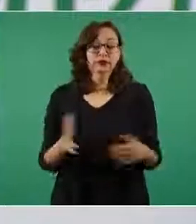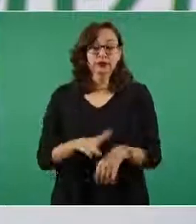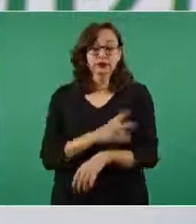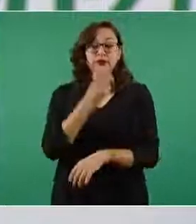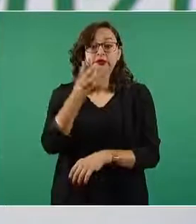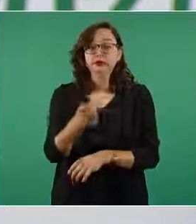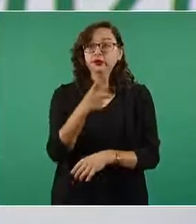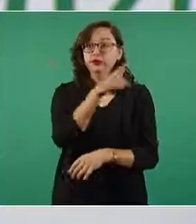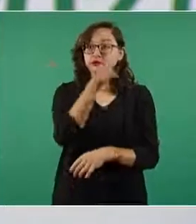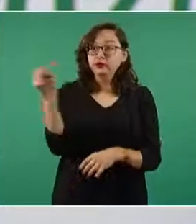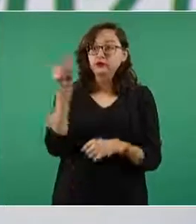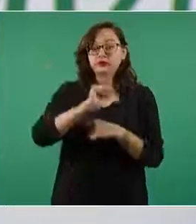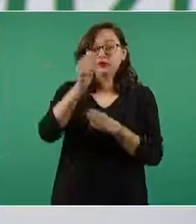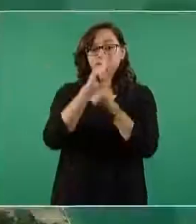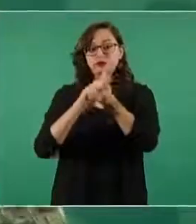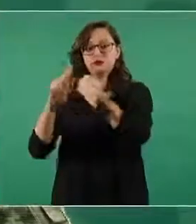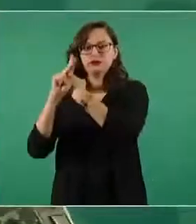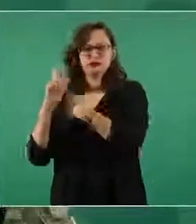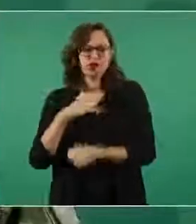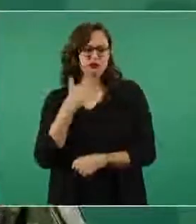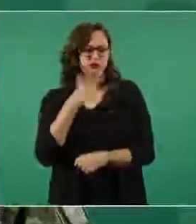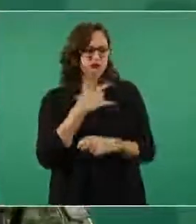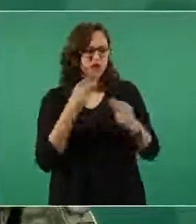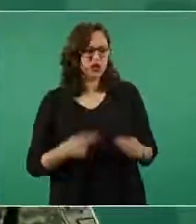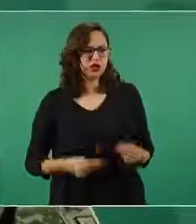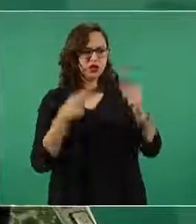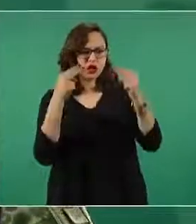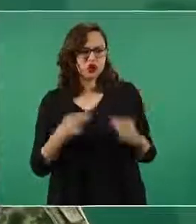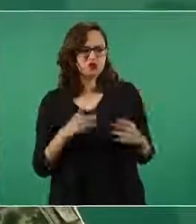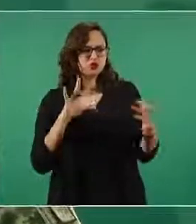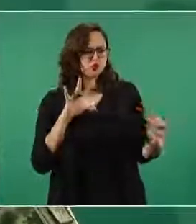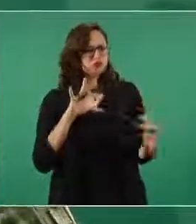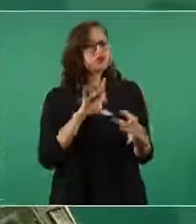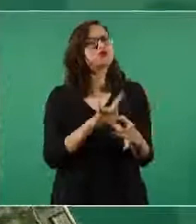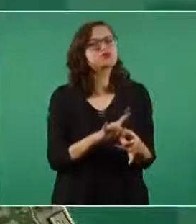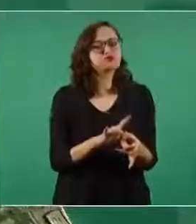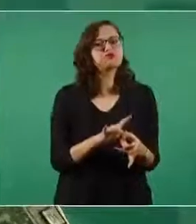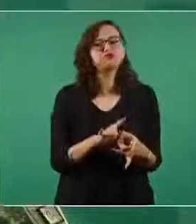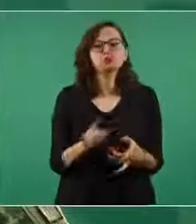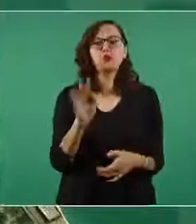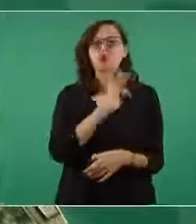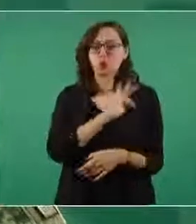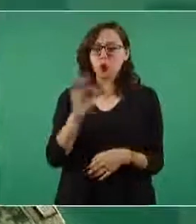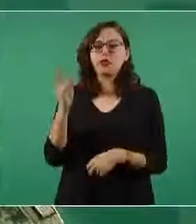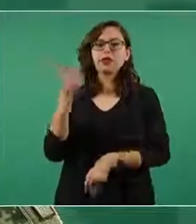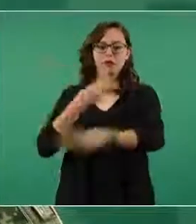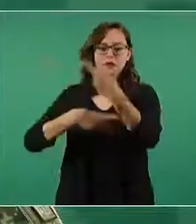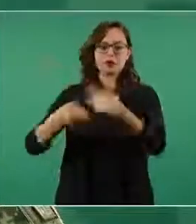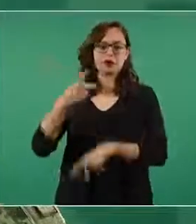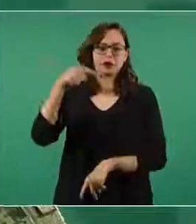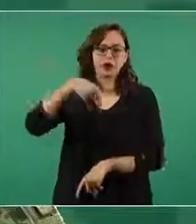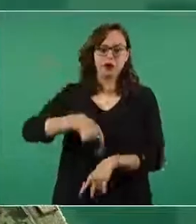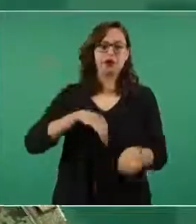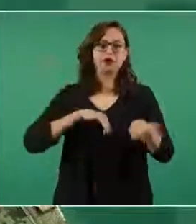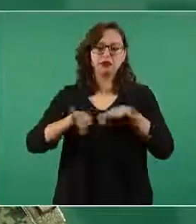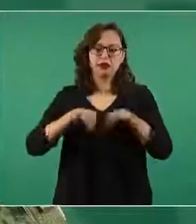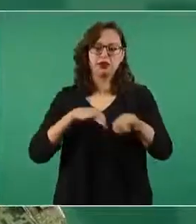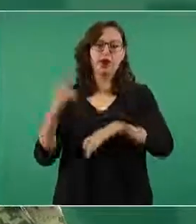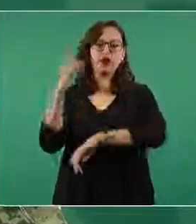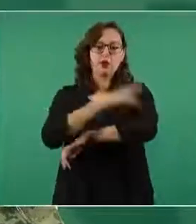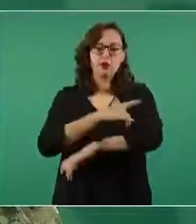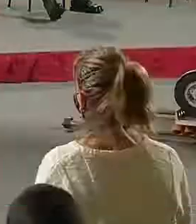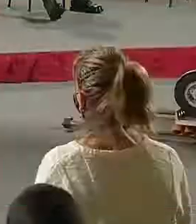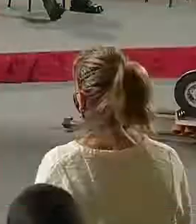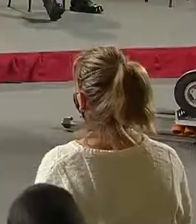las aerolíneas que vean que su modelo de negocio se acopla a las instalaciones podrán operar en un aeropuerto moderno funcional